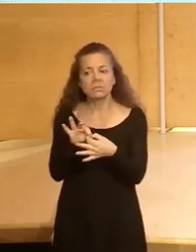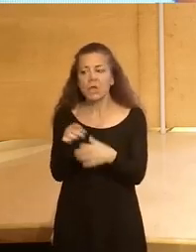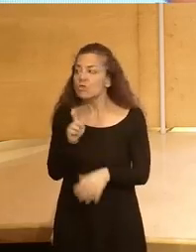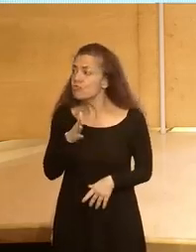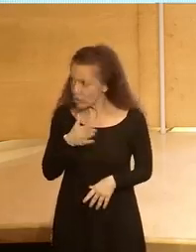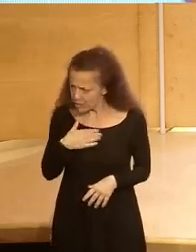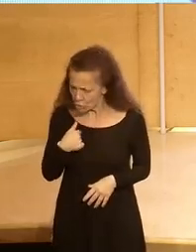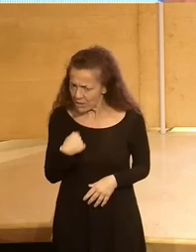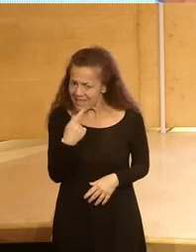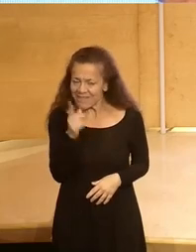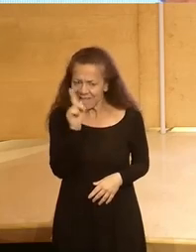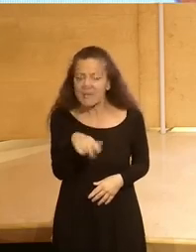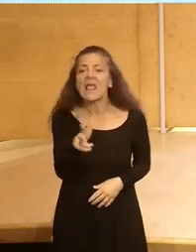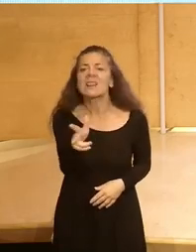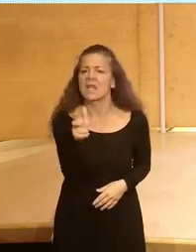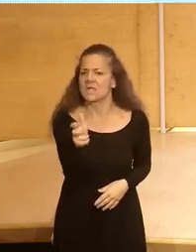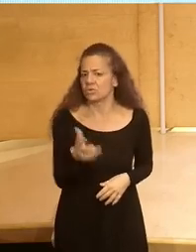quería dejar de mencionarlo con los derechos